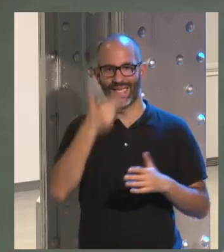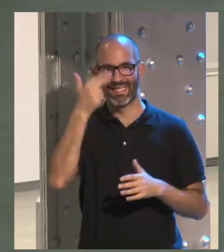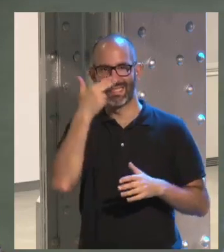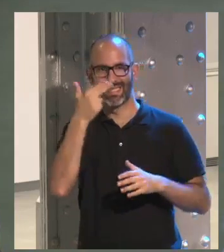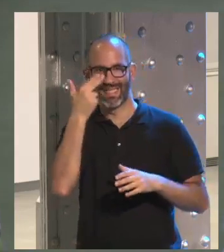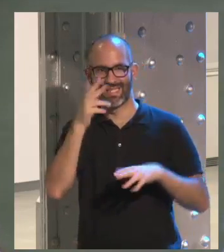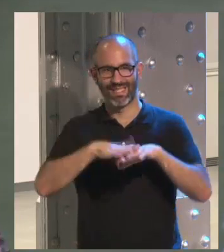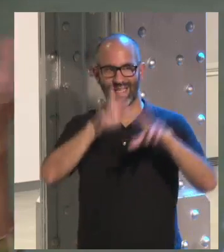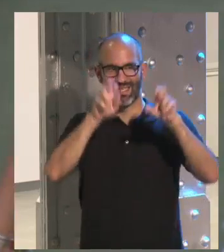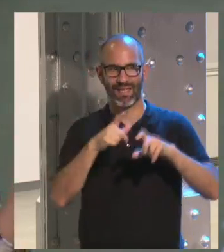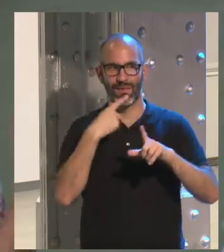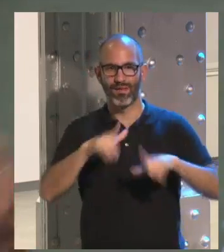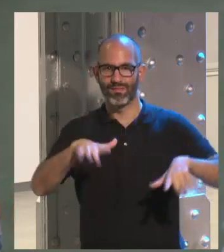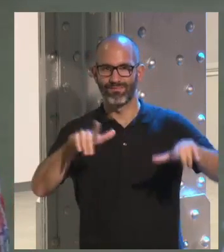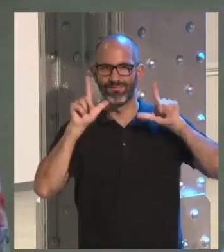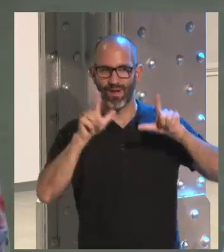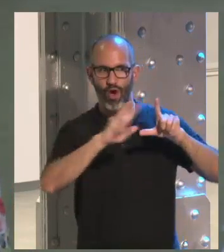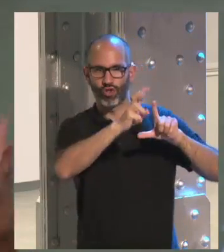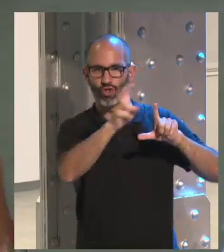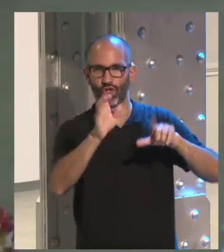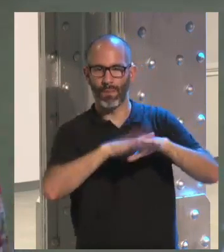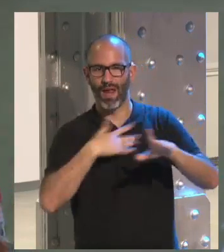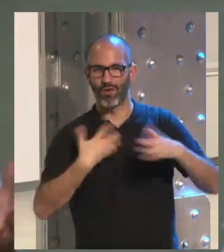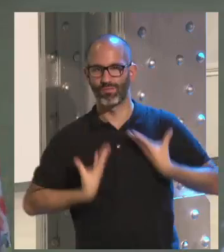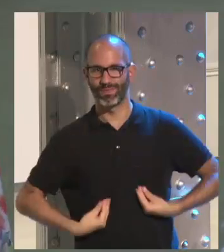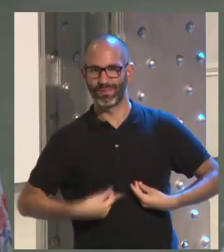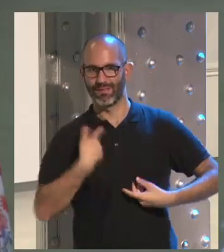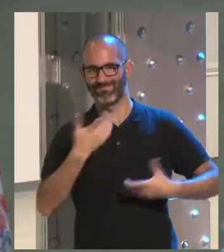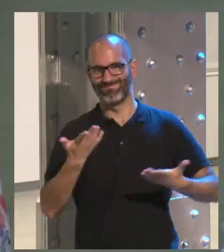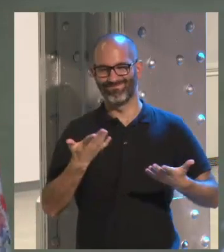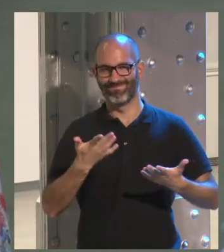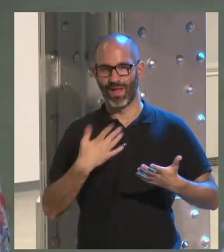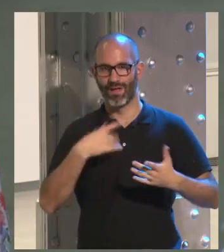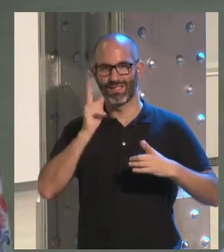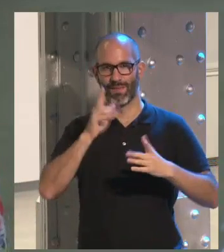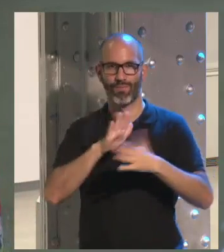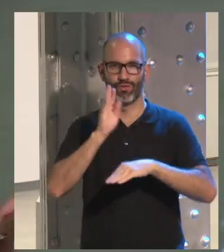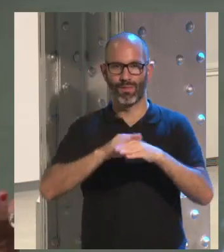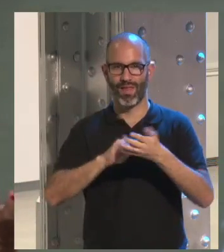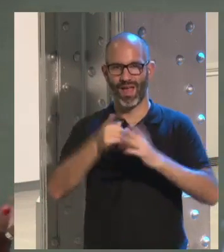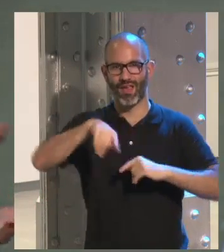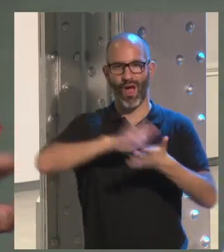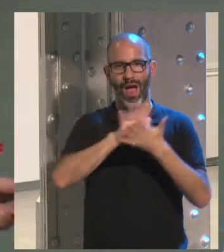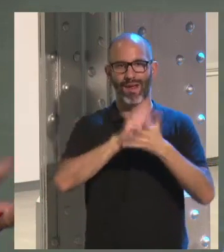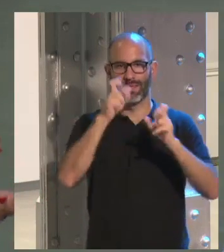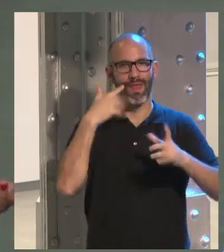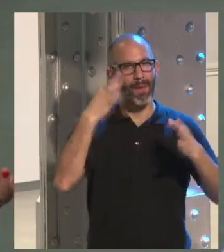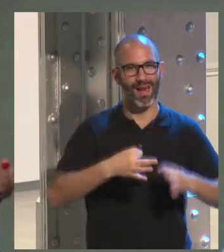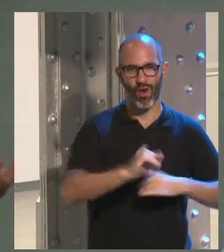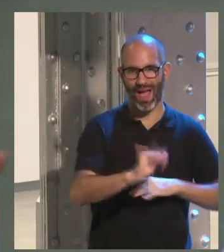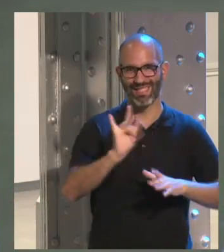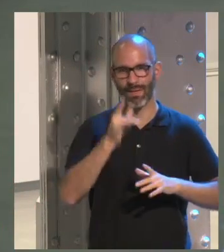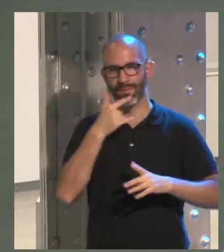distancia de eso que hay ahí y como siempre como comentaba Nuria pues a base es la educación y la formación y de ahí partimos entonces bueno